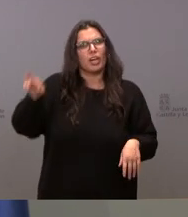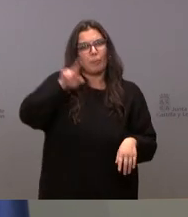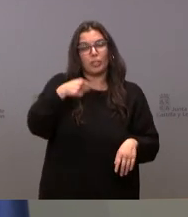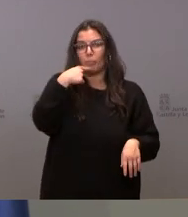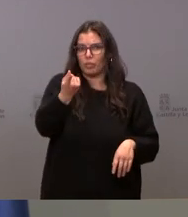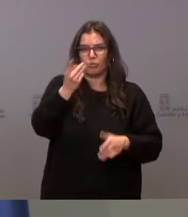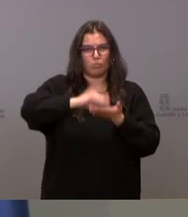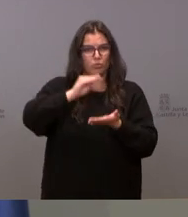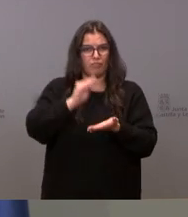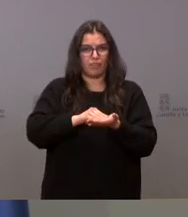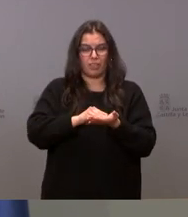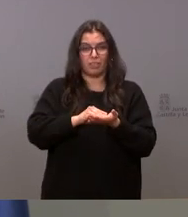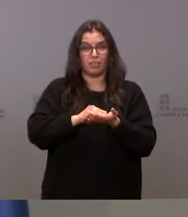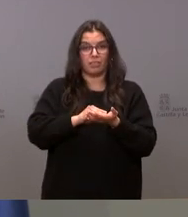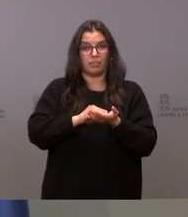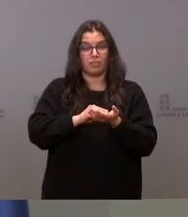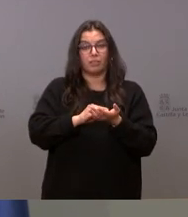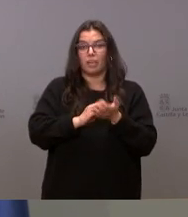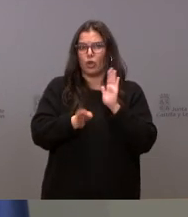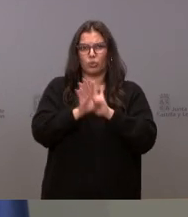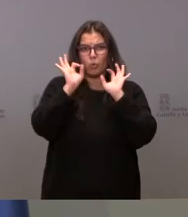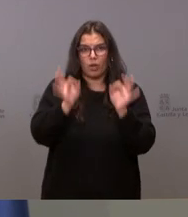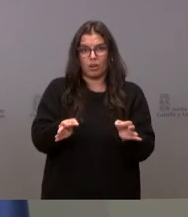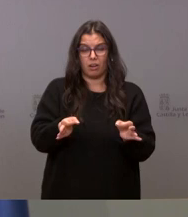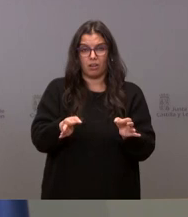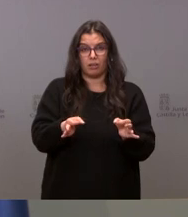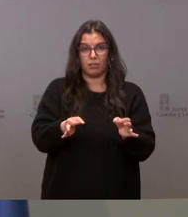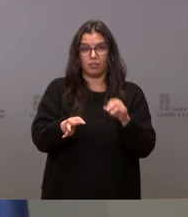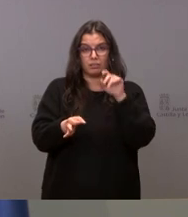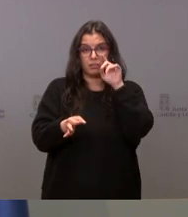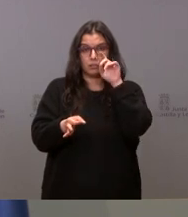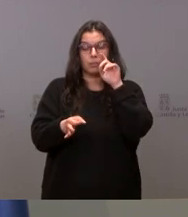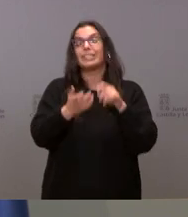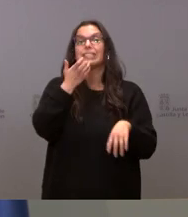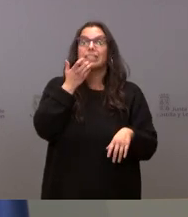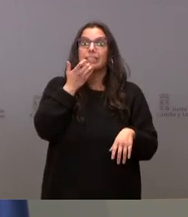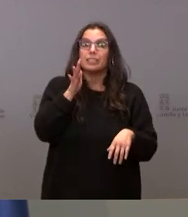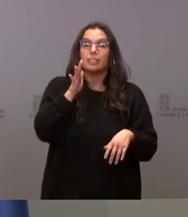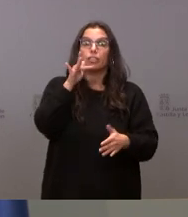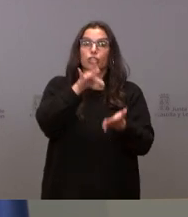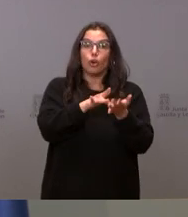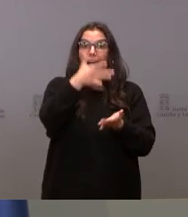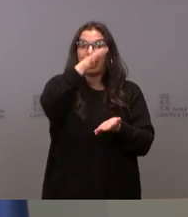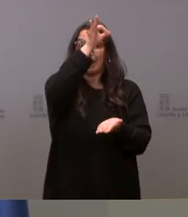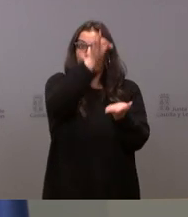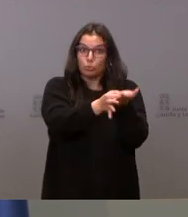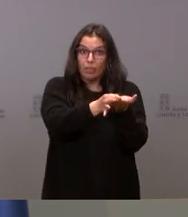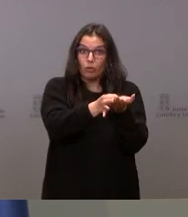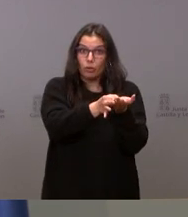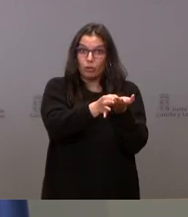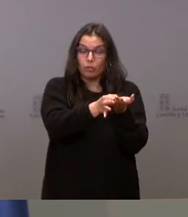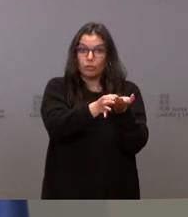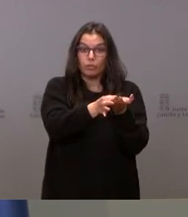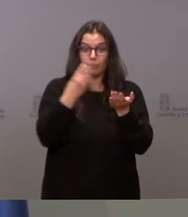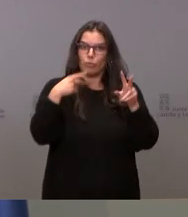dicho se mantiene y se va a mantener no habrá imputados una vez que se acabe la